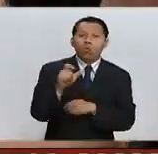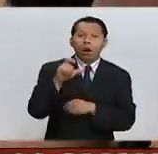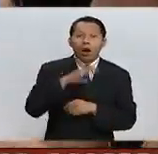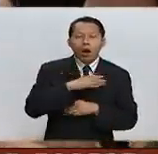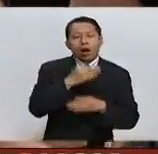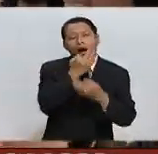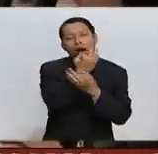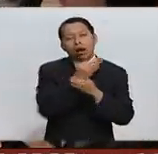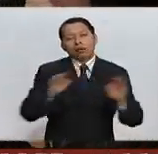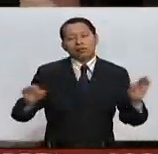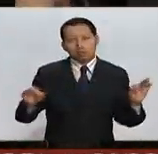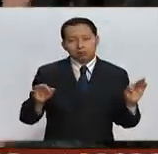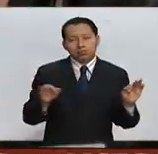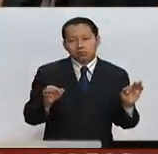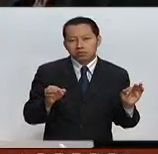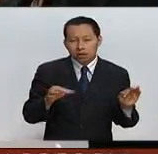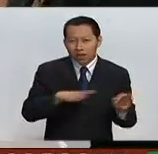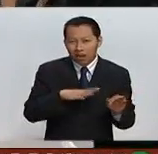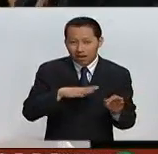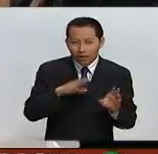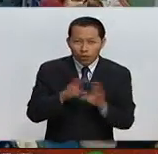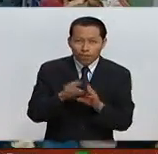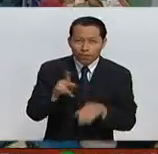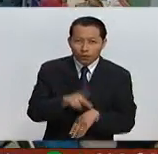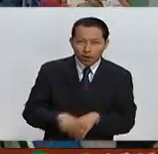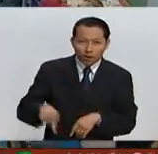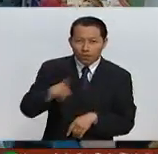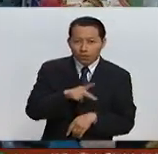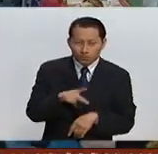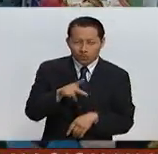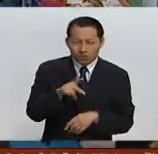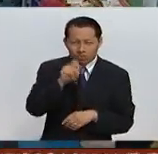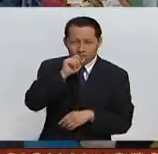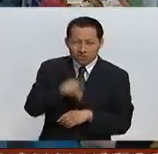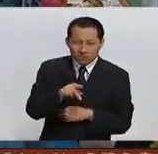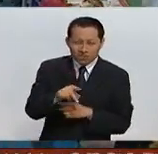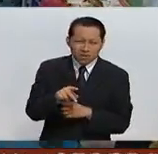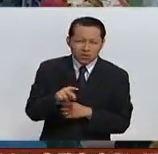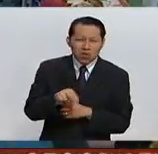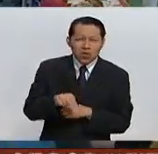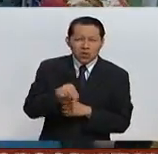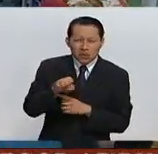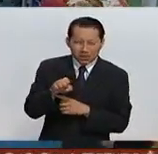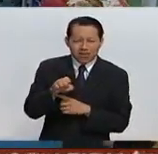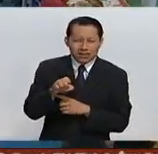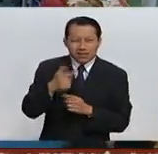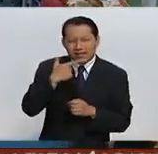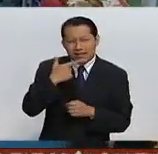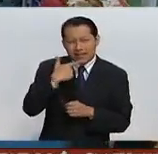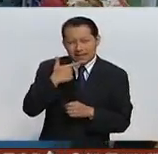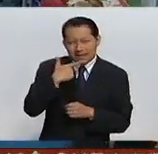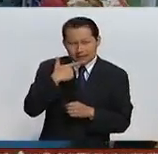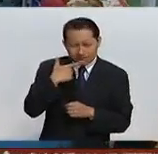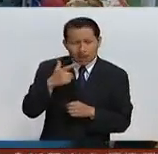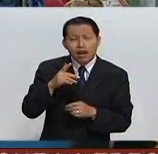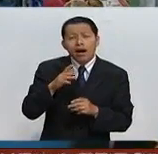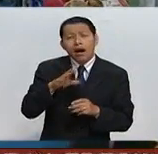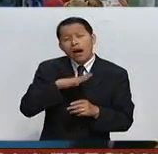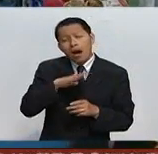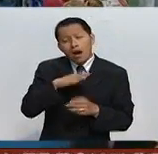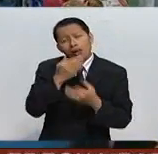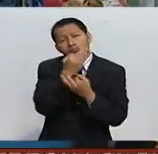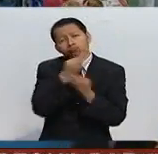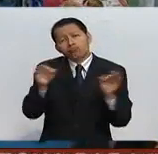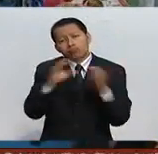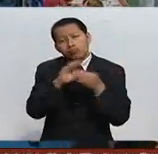el primer resultado, que fue en un pueblo en el noreste de Inglaterra, que se llama Sunderland, el primer pueblo en donde se